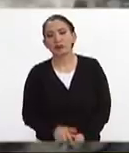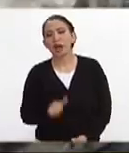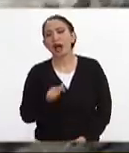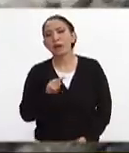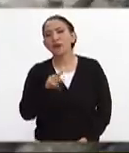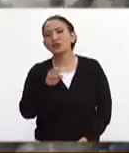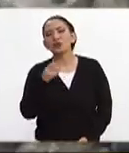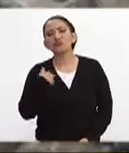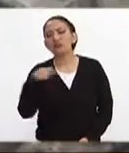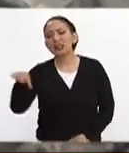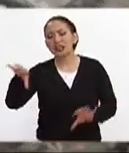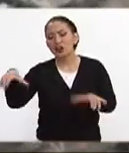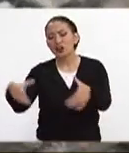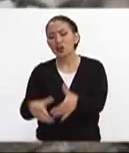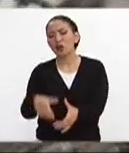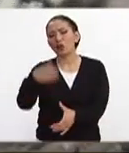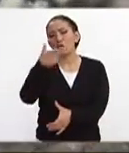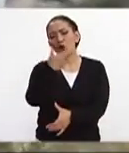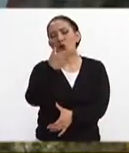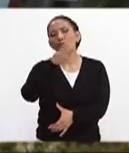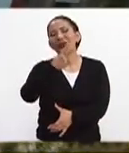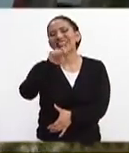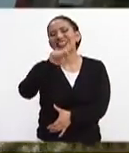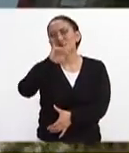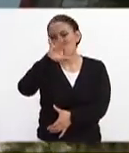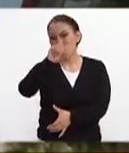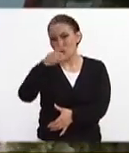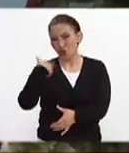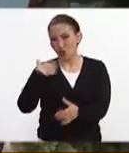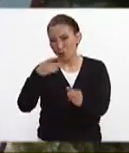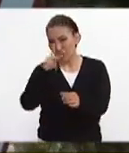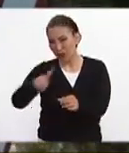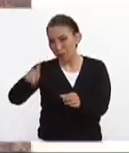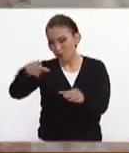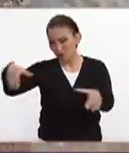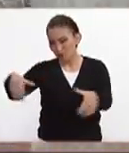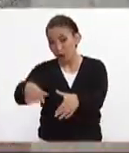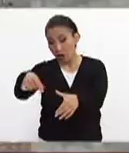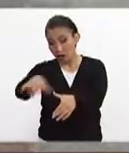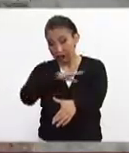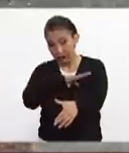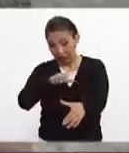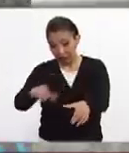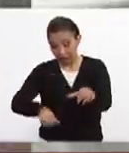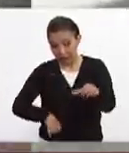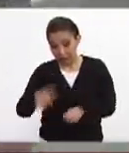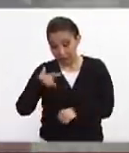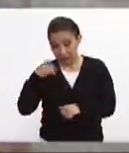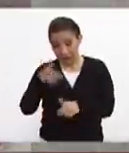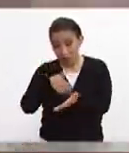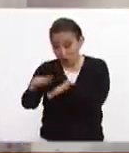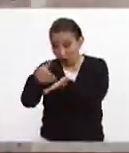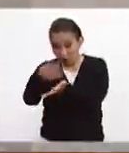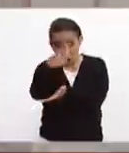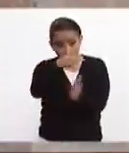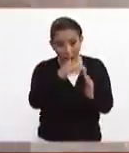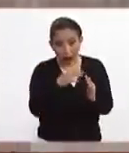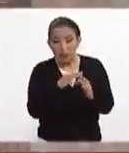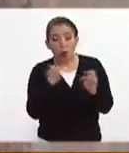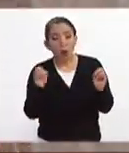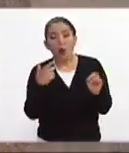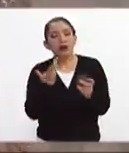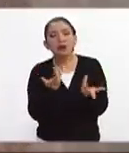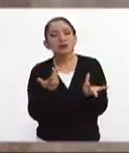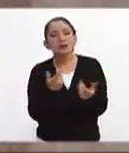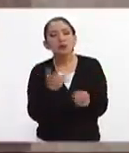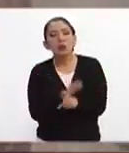Capella, en esta comunidad de Cuituco que nos menciona, ¿cuáles son las acciones que se están llevando a cabo? ¿Se ha evacuado a la gente o cuál es el